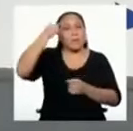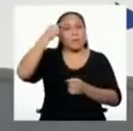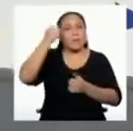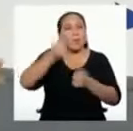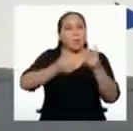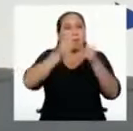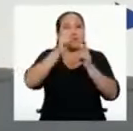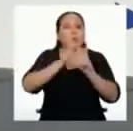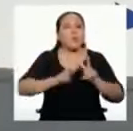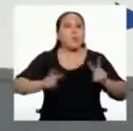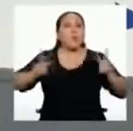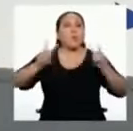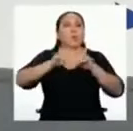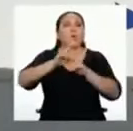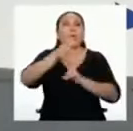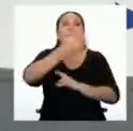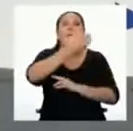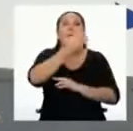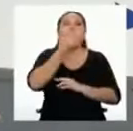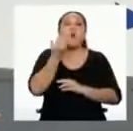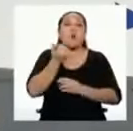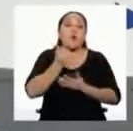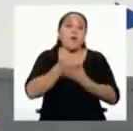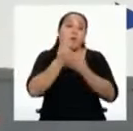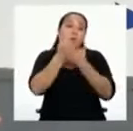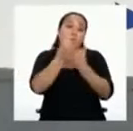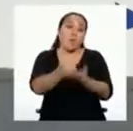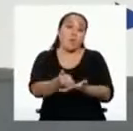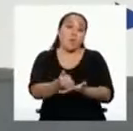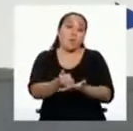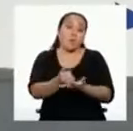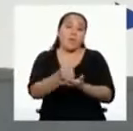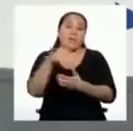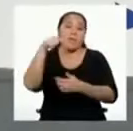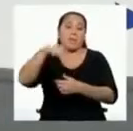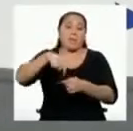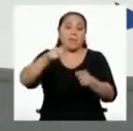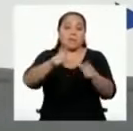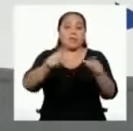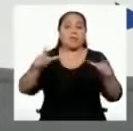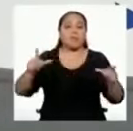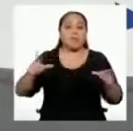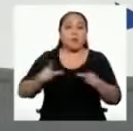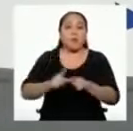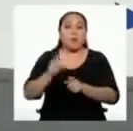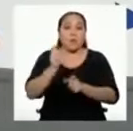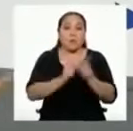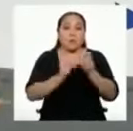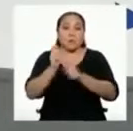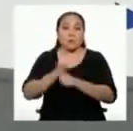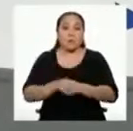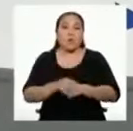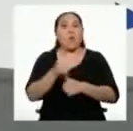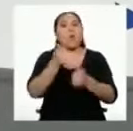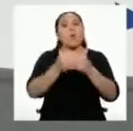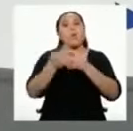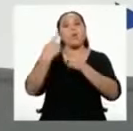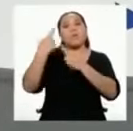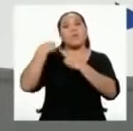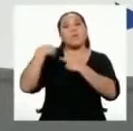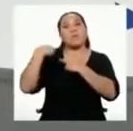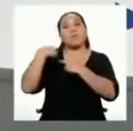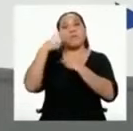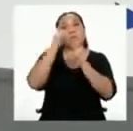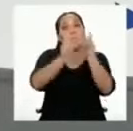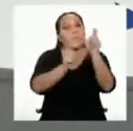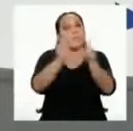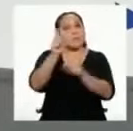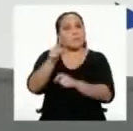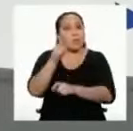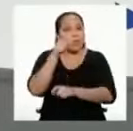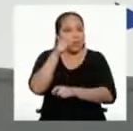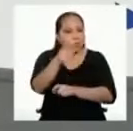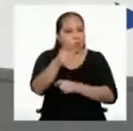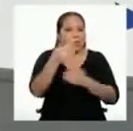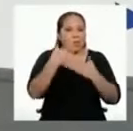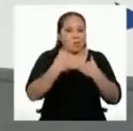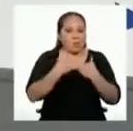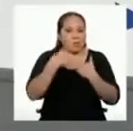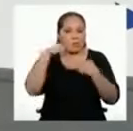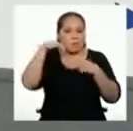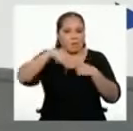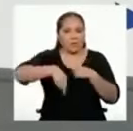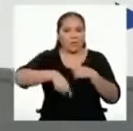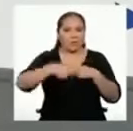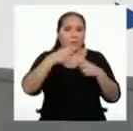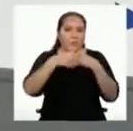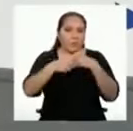valores que mejorarían nuestra vida en los espacios públicos, así como cuál es el rol como ciudadano o ciudadana que te corresponde ante esta